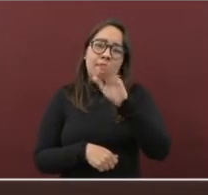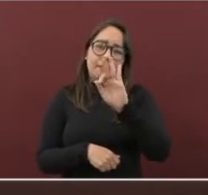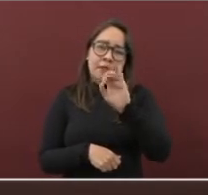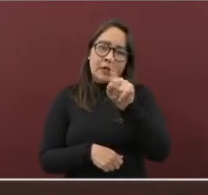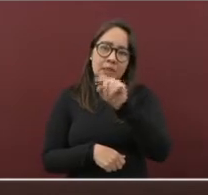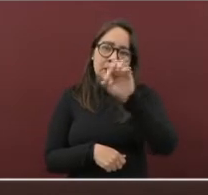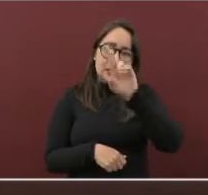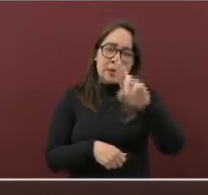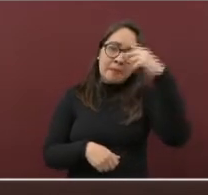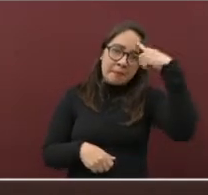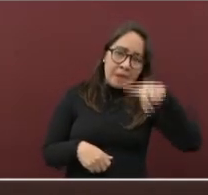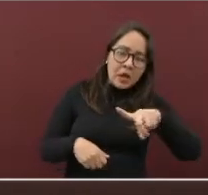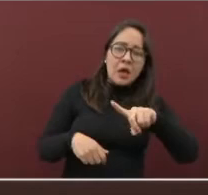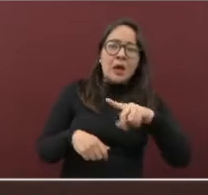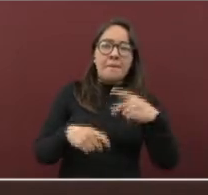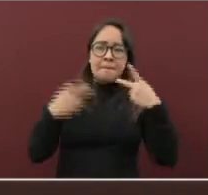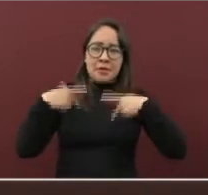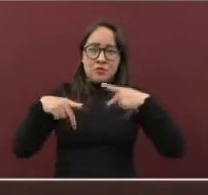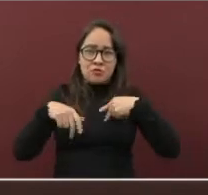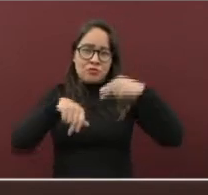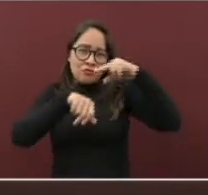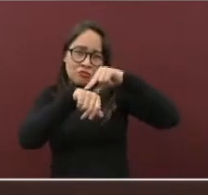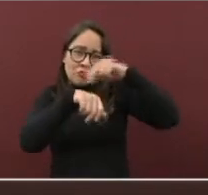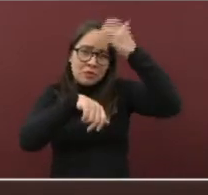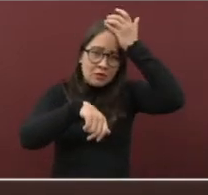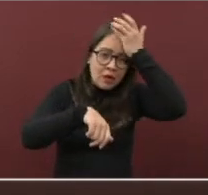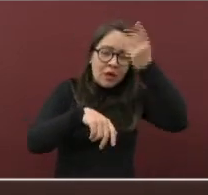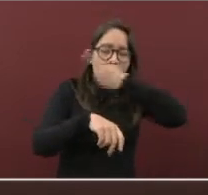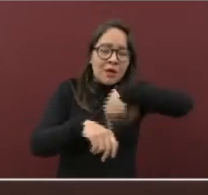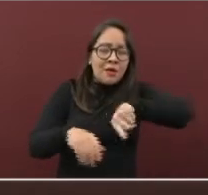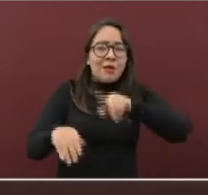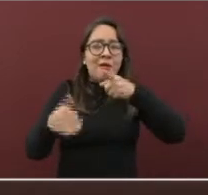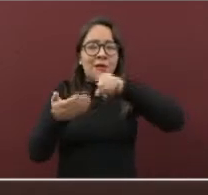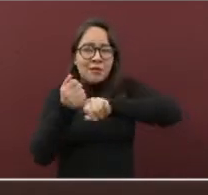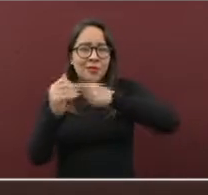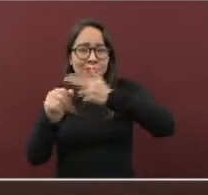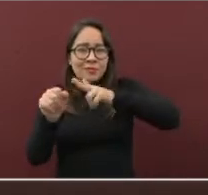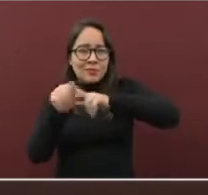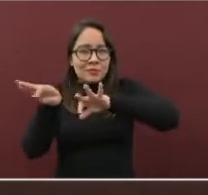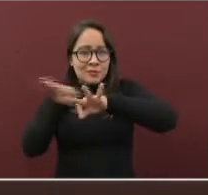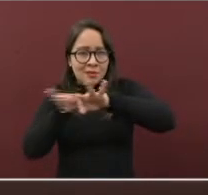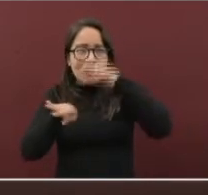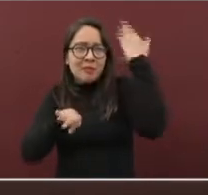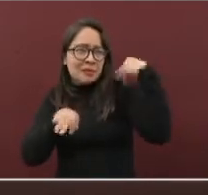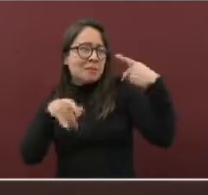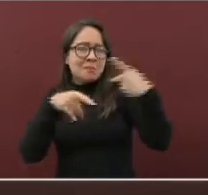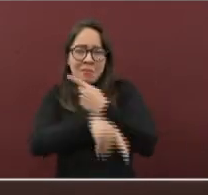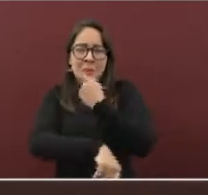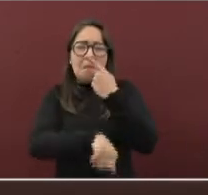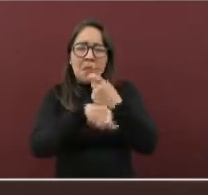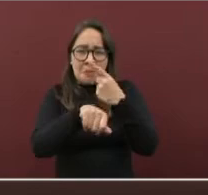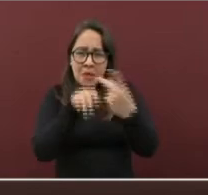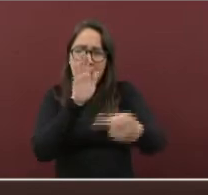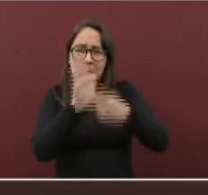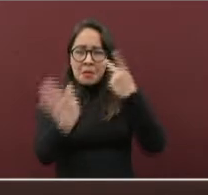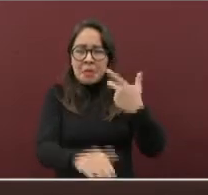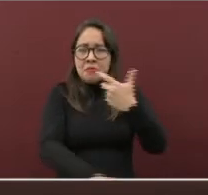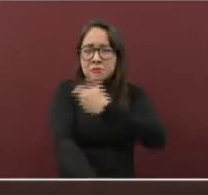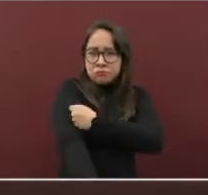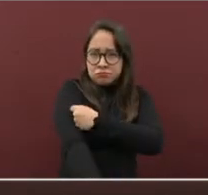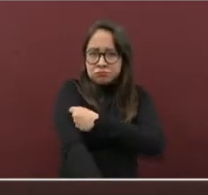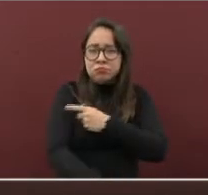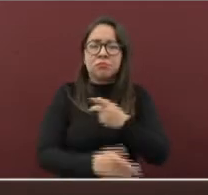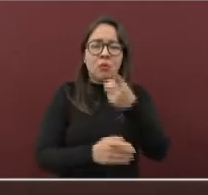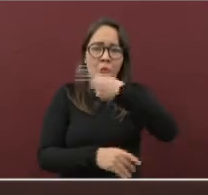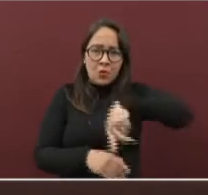primera línea de atención que ya pasó por la primera dosis. Así que tengan confianza, el